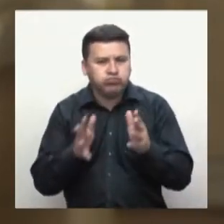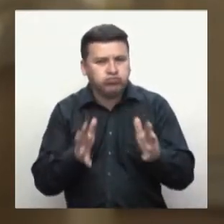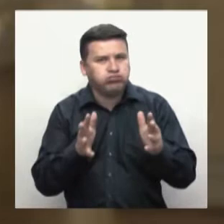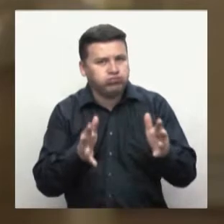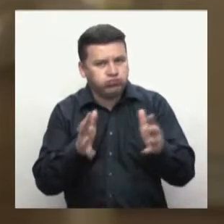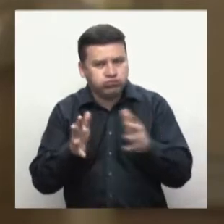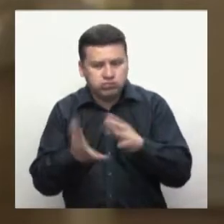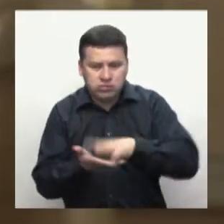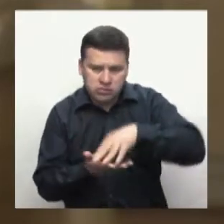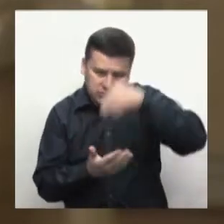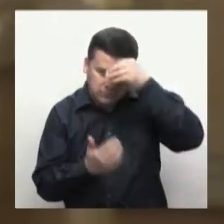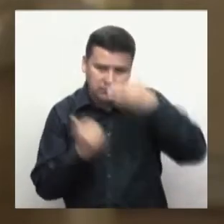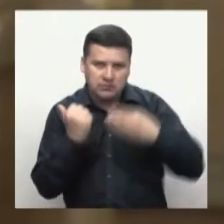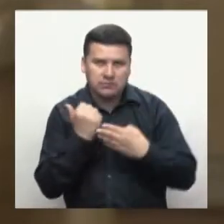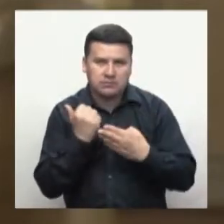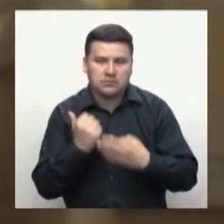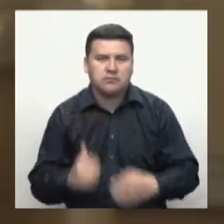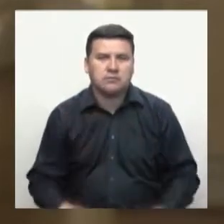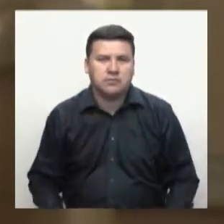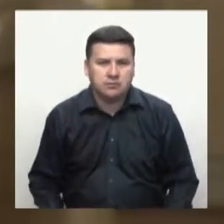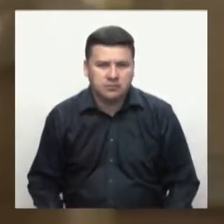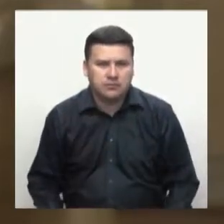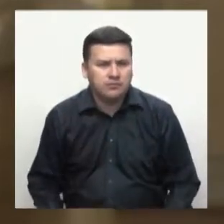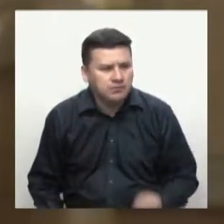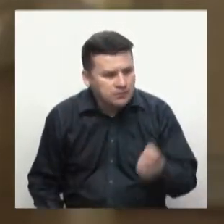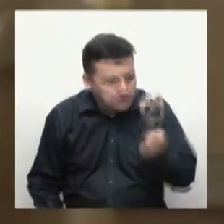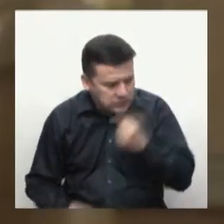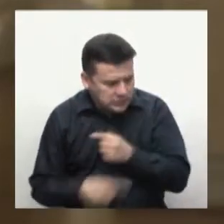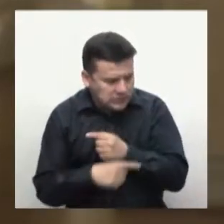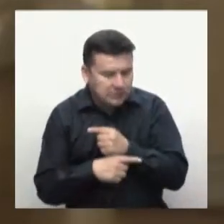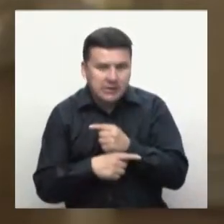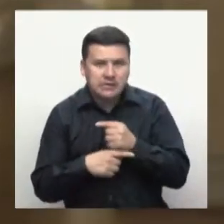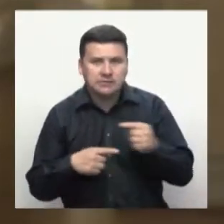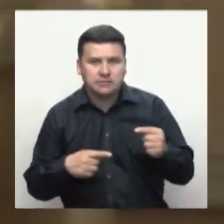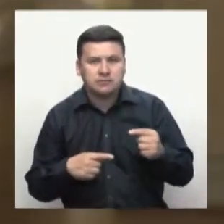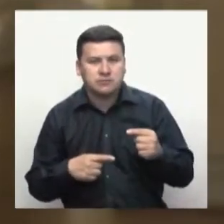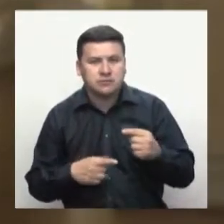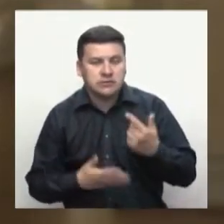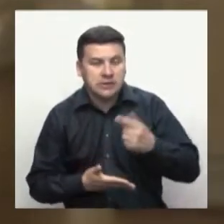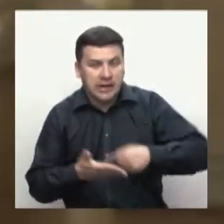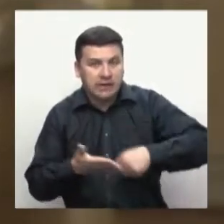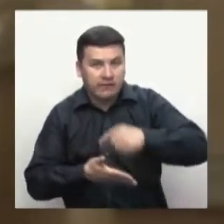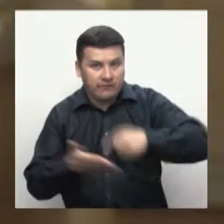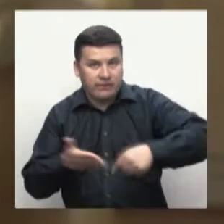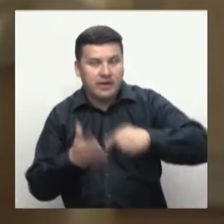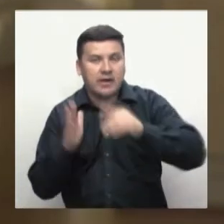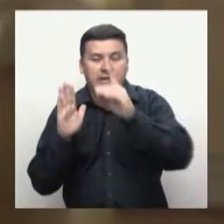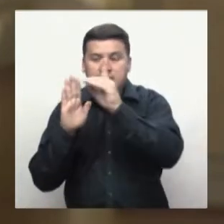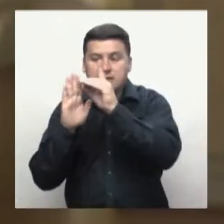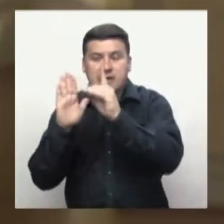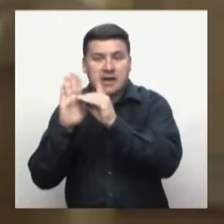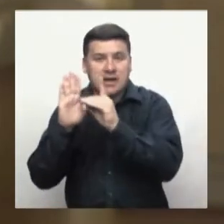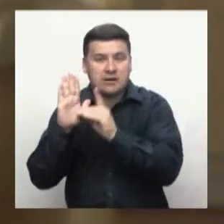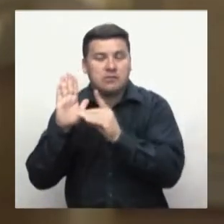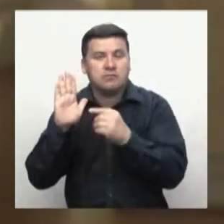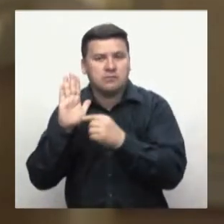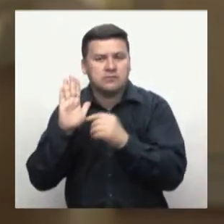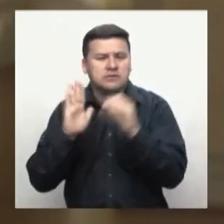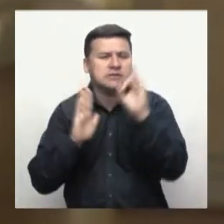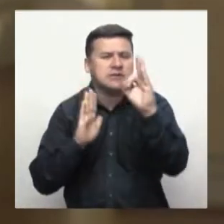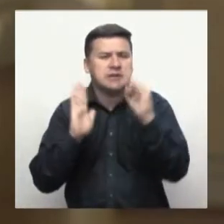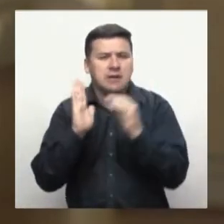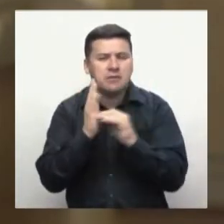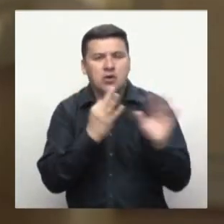en la calidad de la formación de ustedes, los aprendices. Hace pocas semanas, firmamos los decretos para la